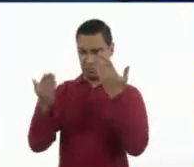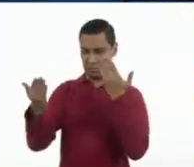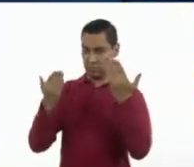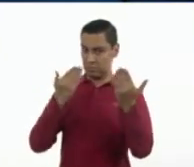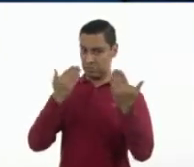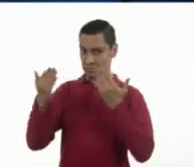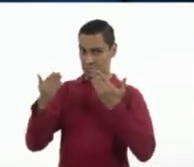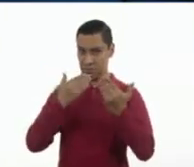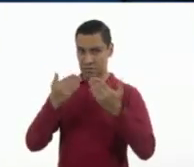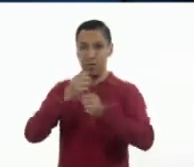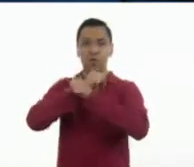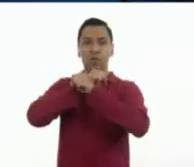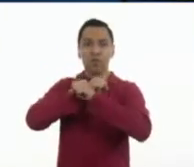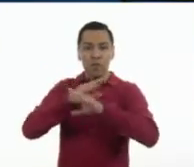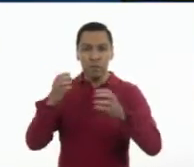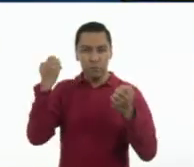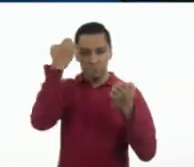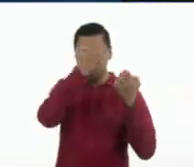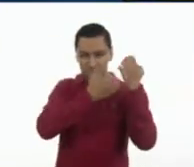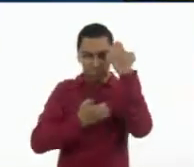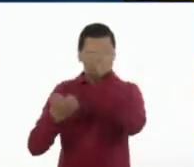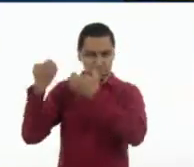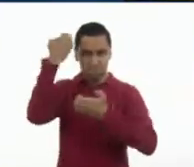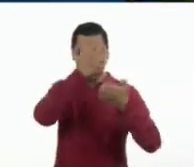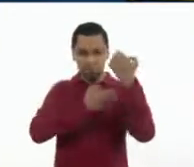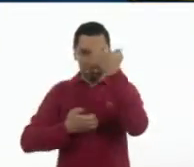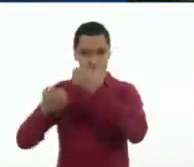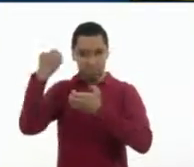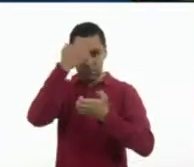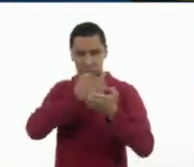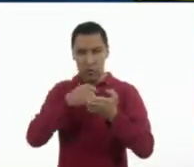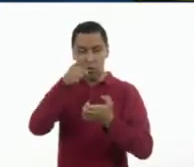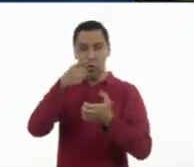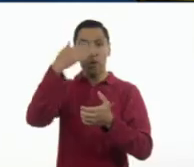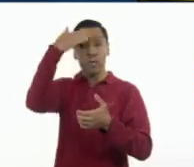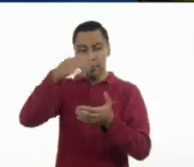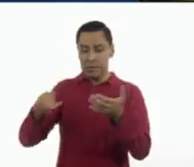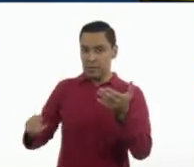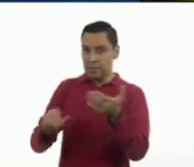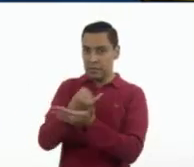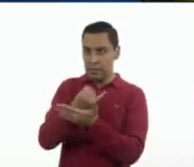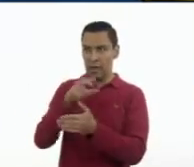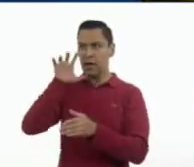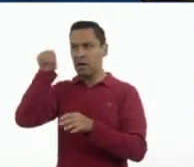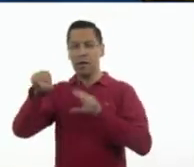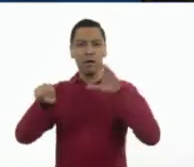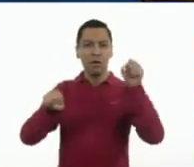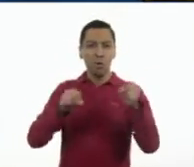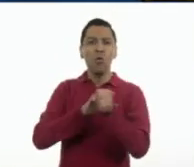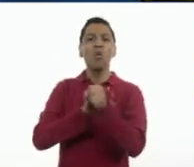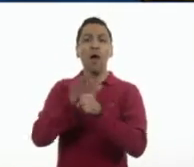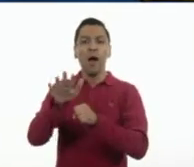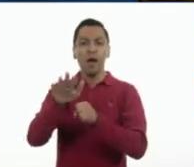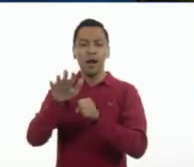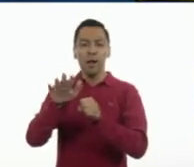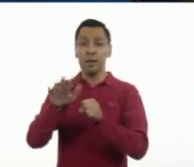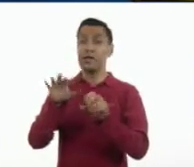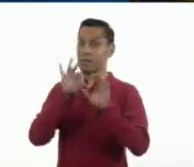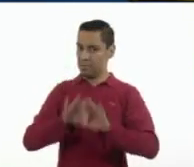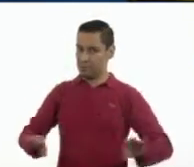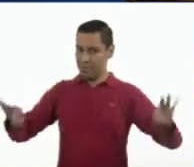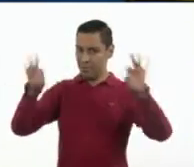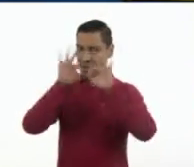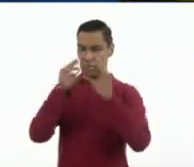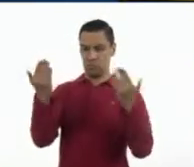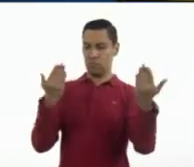los anuncios publicitarios o de propaganda y sepan tomar una decisión a la hora de elegir un producto o servicio, es importante